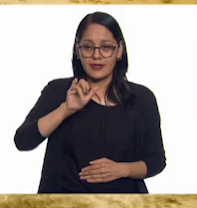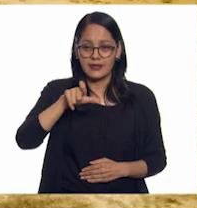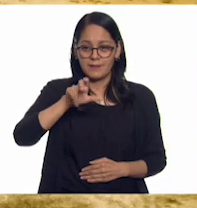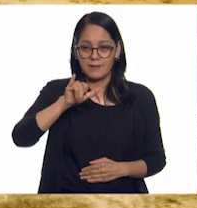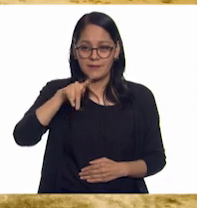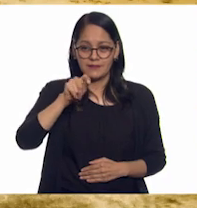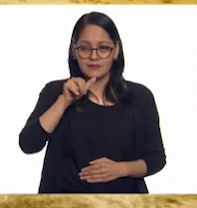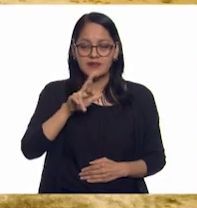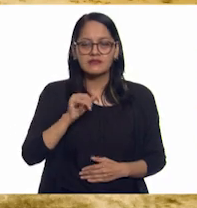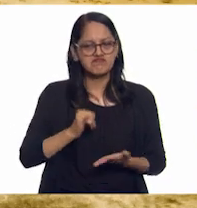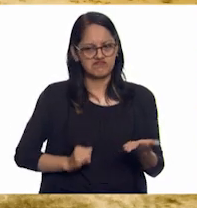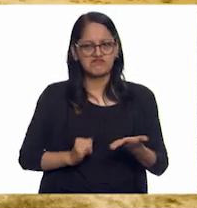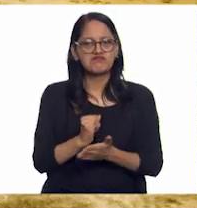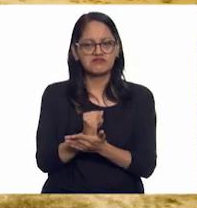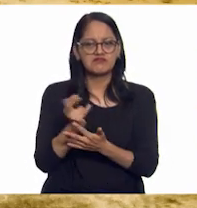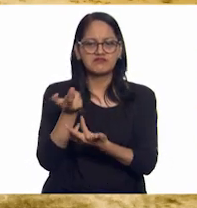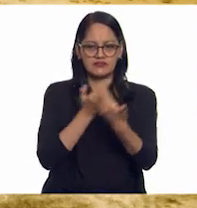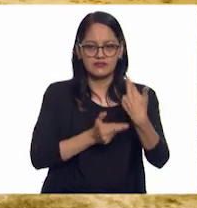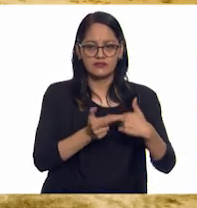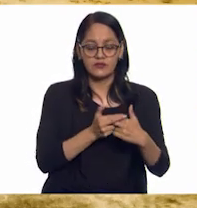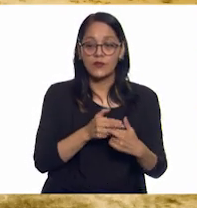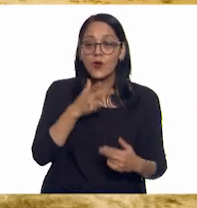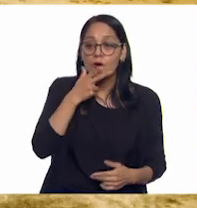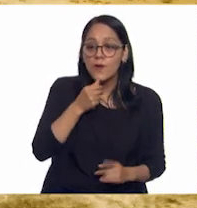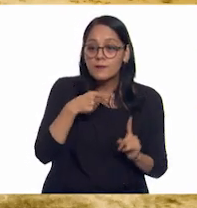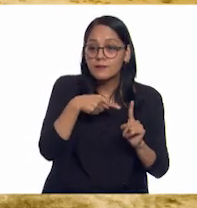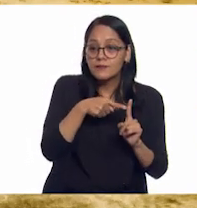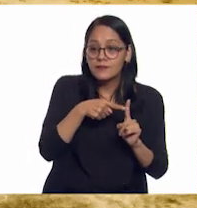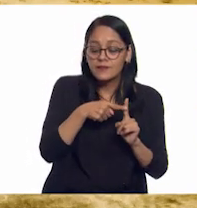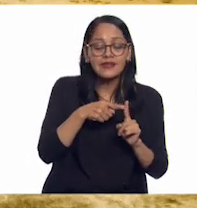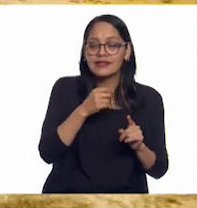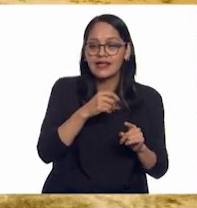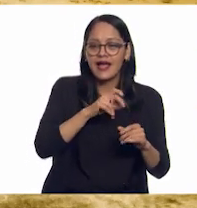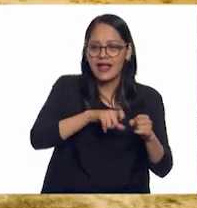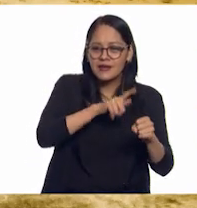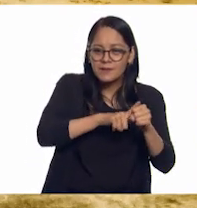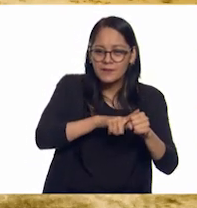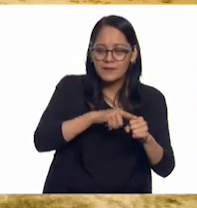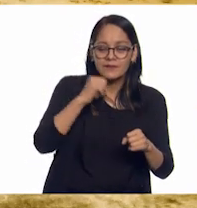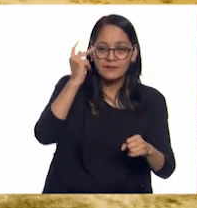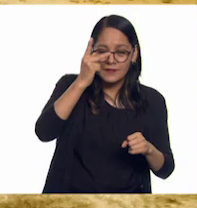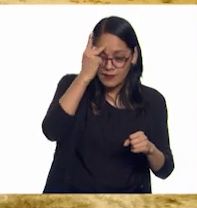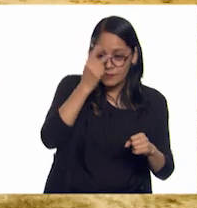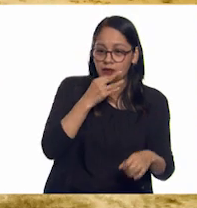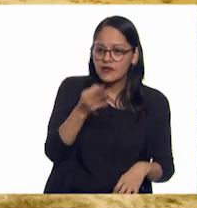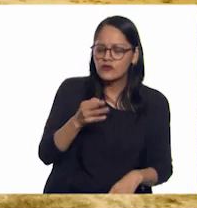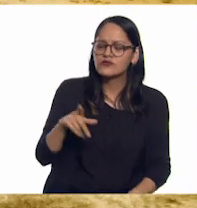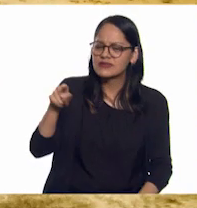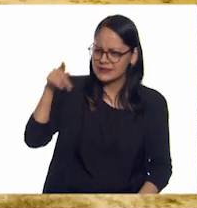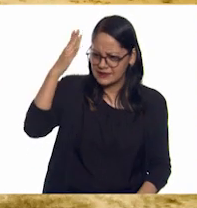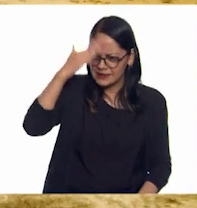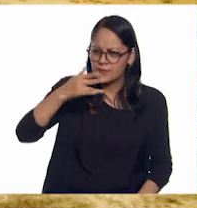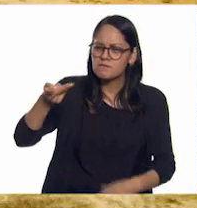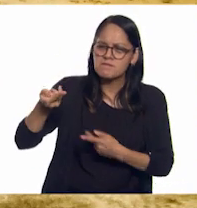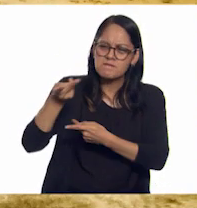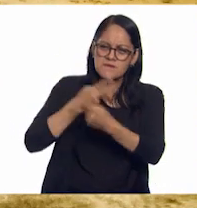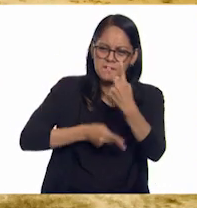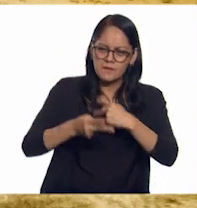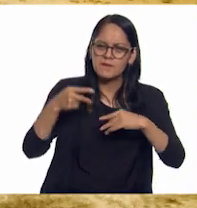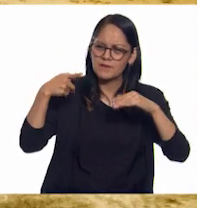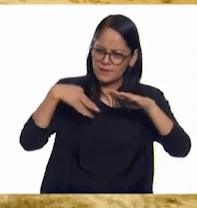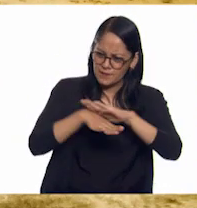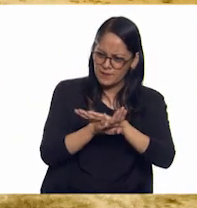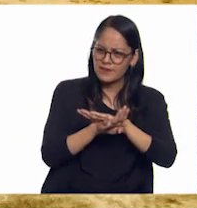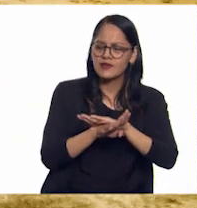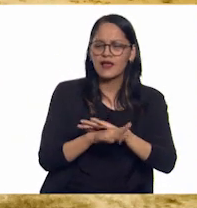El príncipe dragón le dijo, ¡Sabes que siempre serás bienvenido en el mar! ¡Has